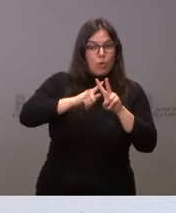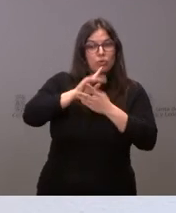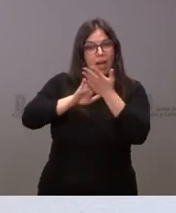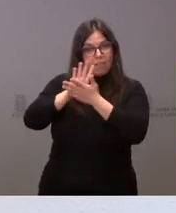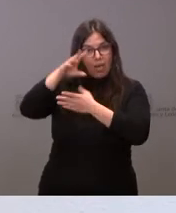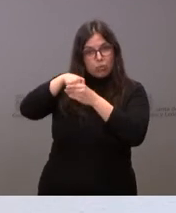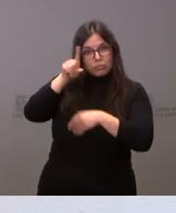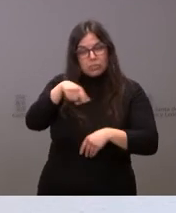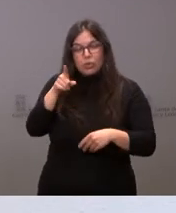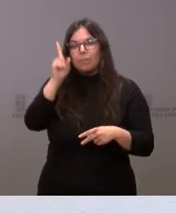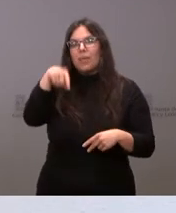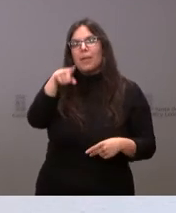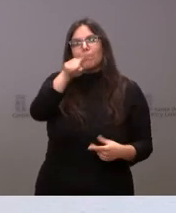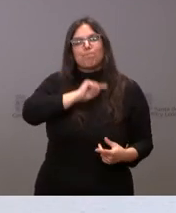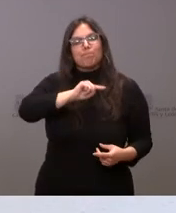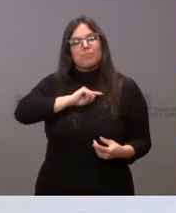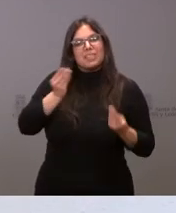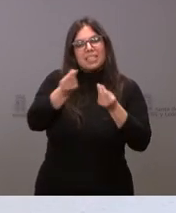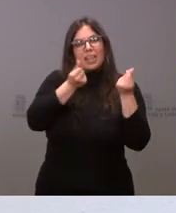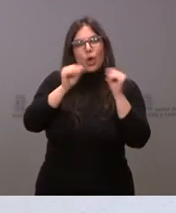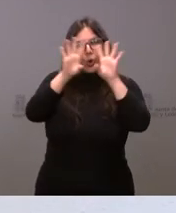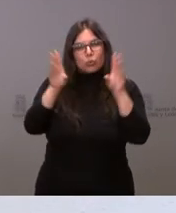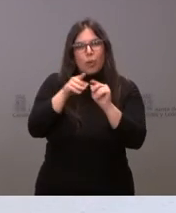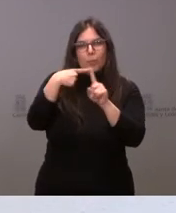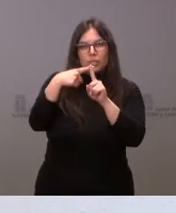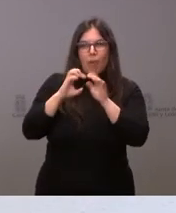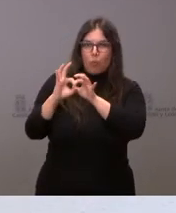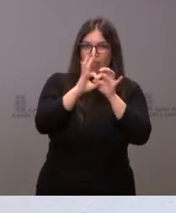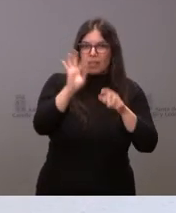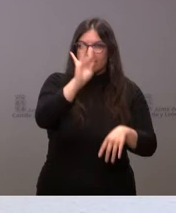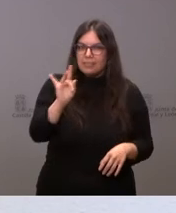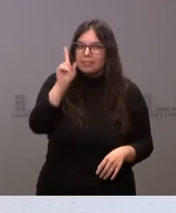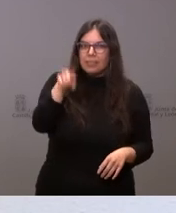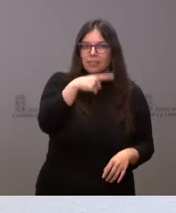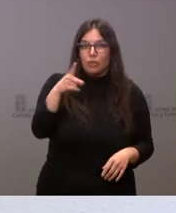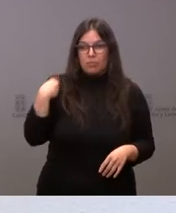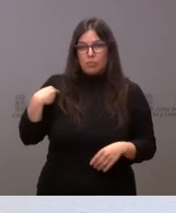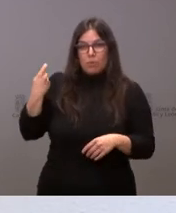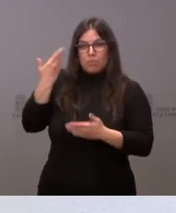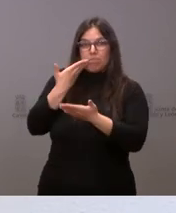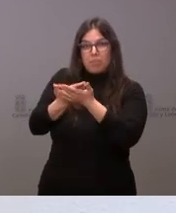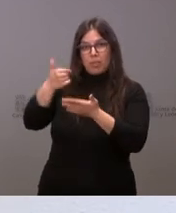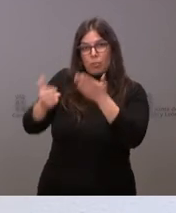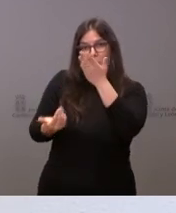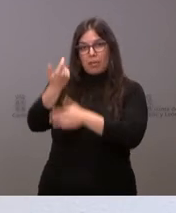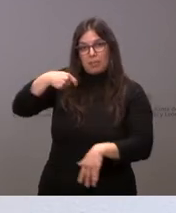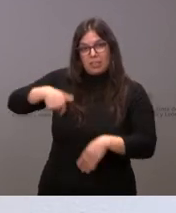¿Qué sensación se lleva usted positiva, de unidad, como pedía el presidente del Gobierno esta mañana?